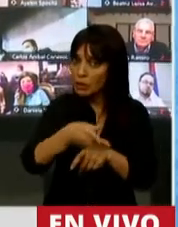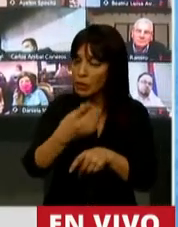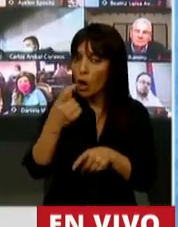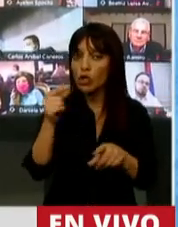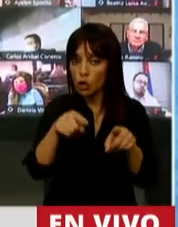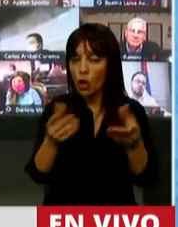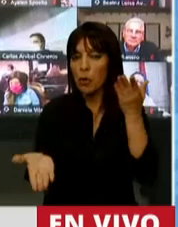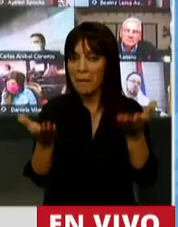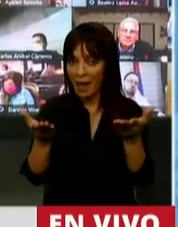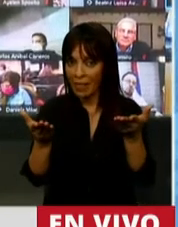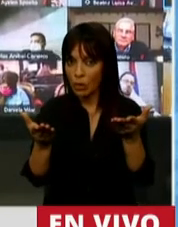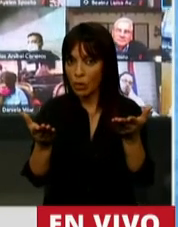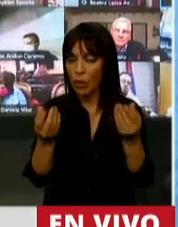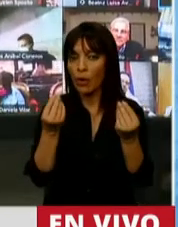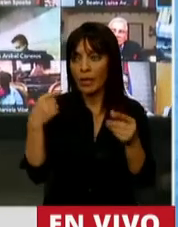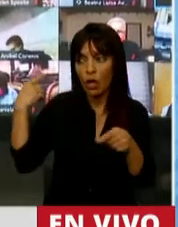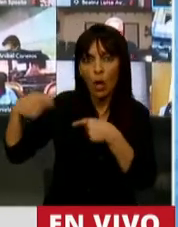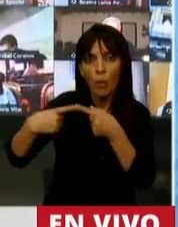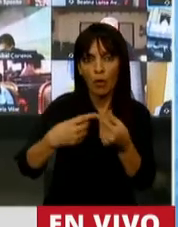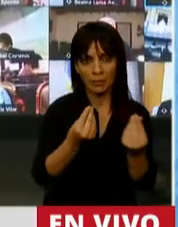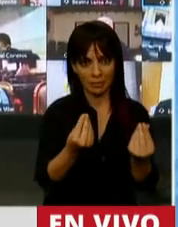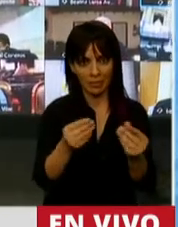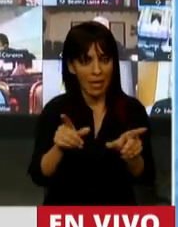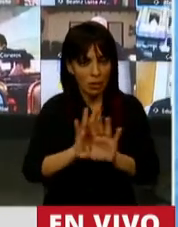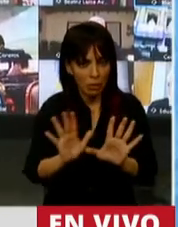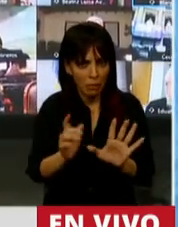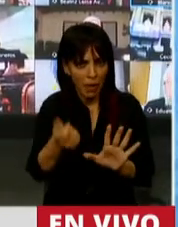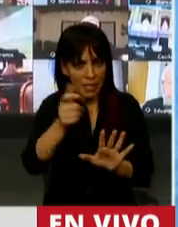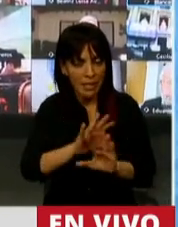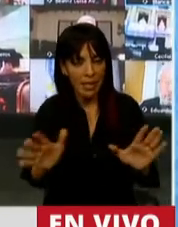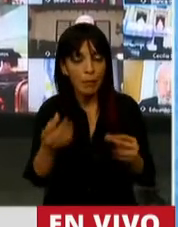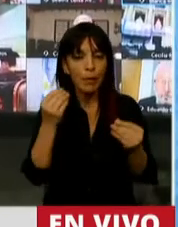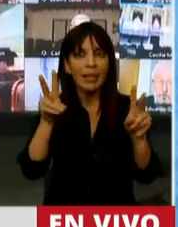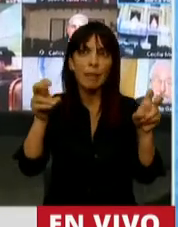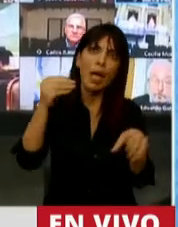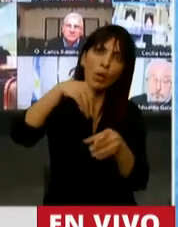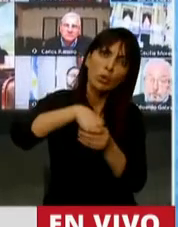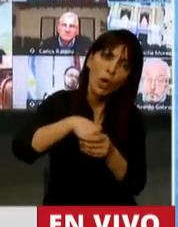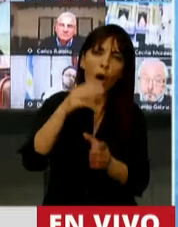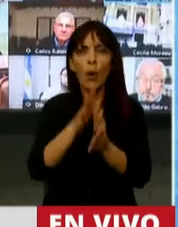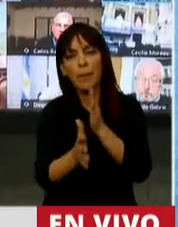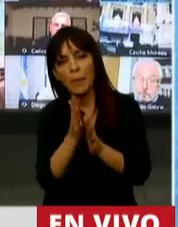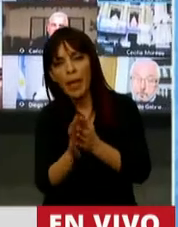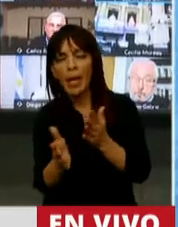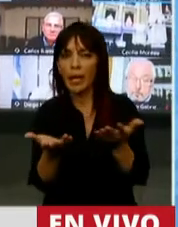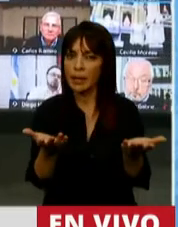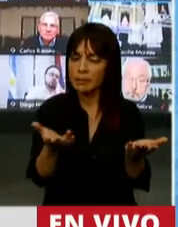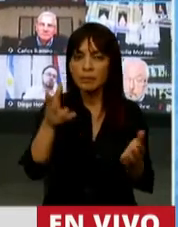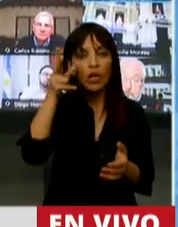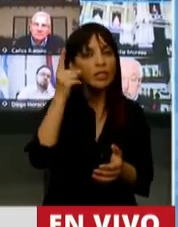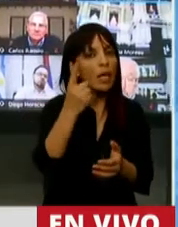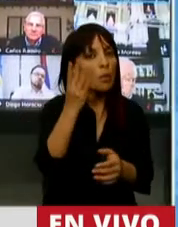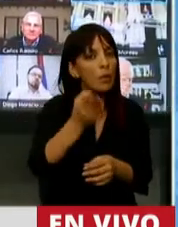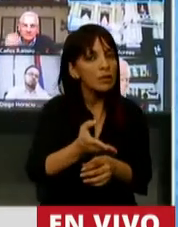comparando de dónde venimos. Eso es simple. Porque la inclusión y las becas, 81%